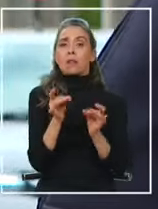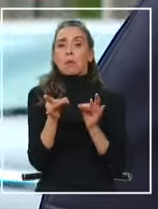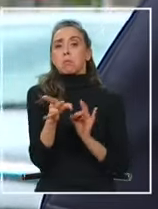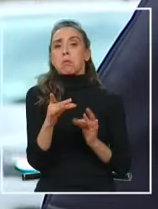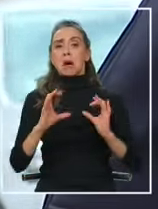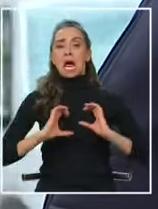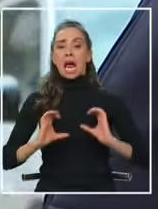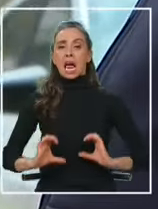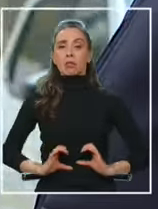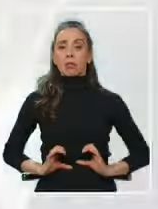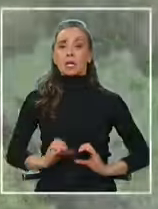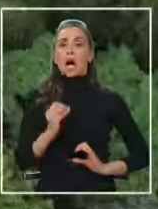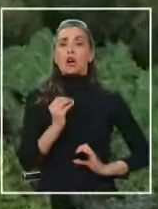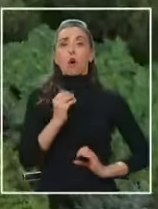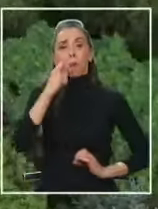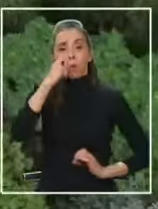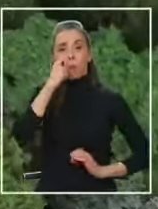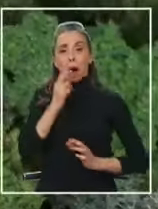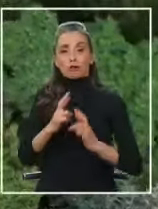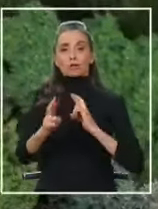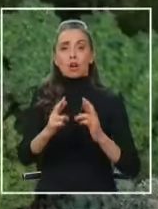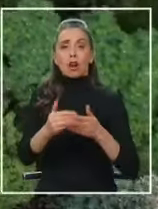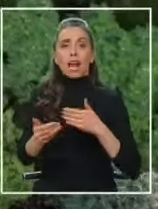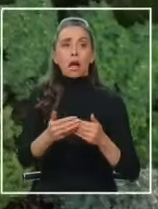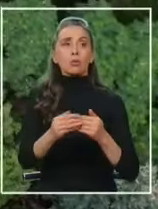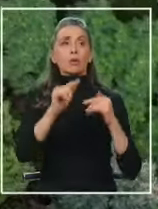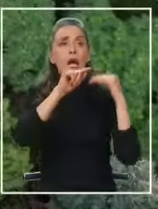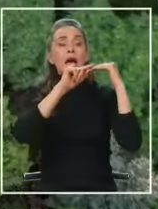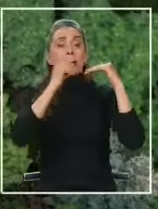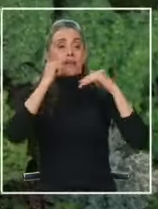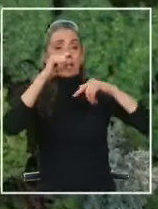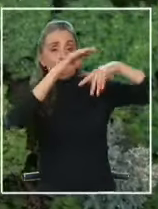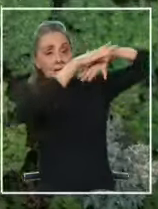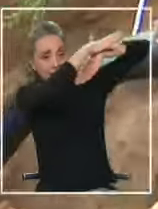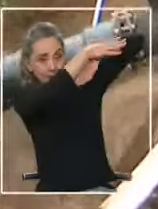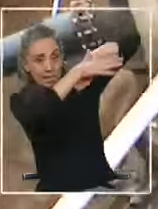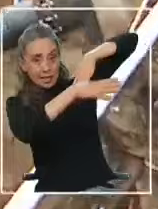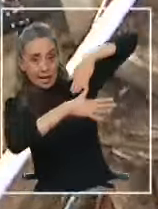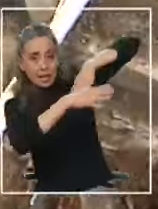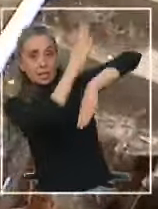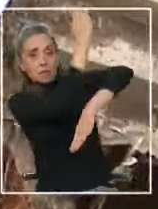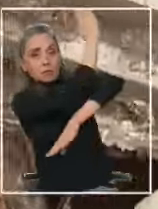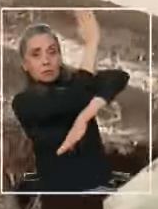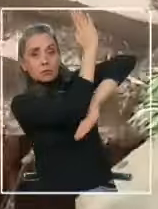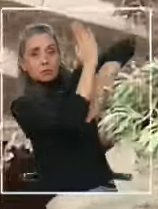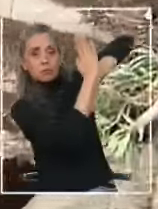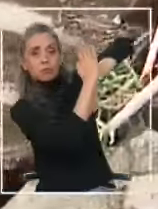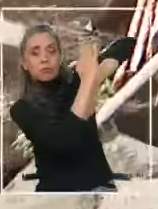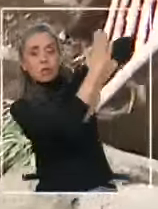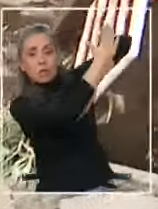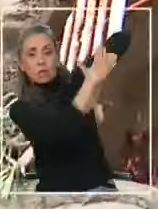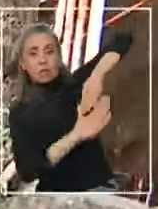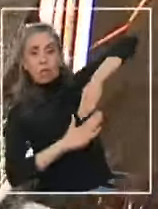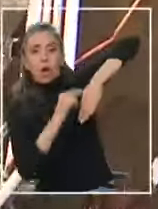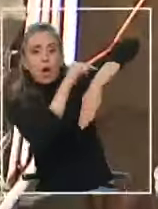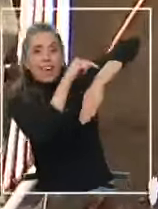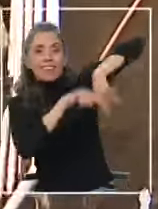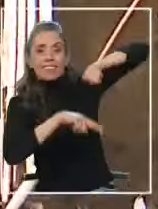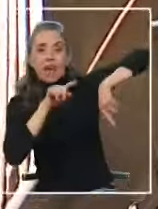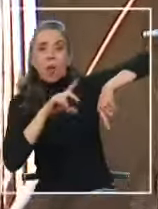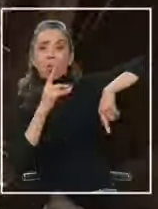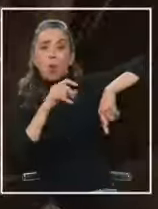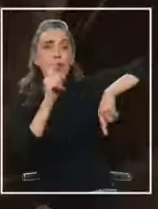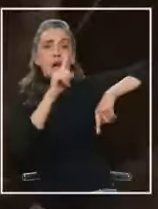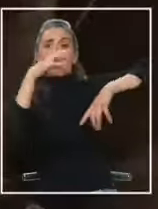yo diría, de relacionarnos con la naturaleza. Están escalonados a lo largo del talud de la duna, que si bien parece una